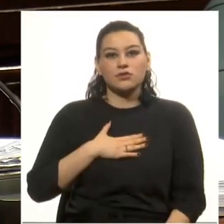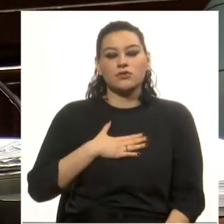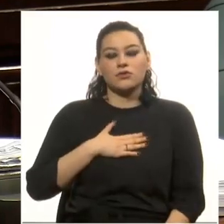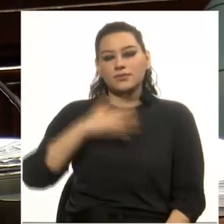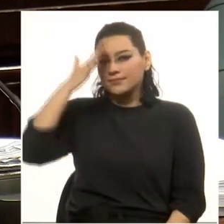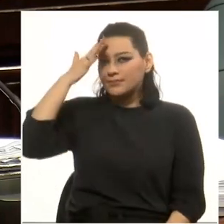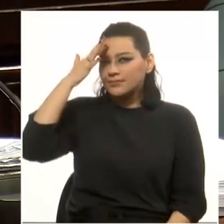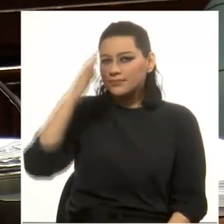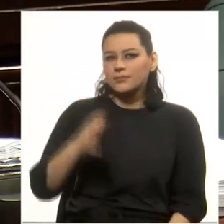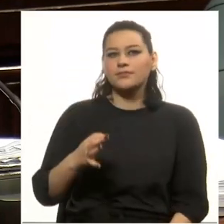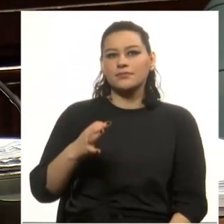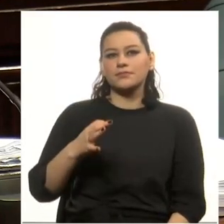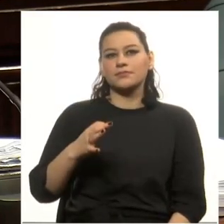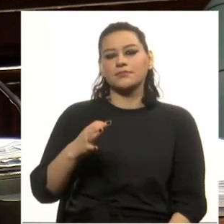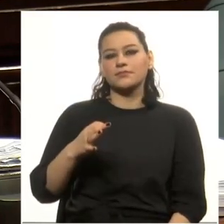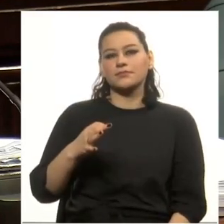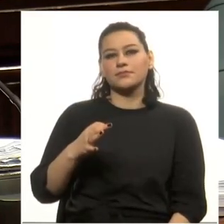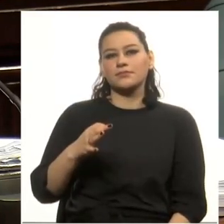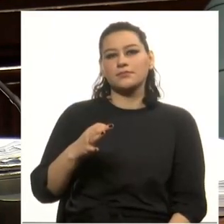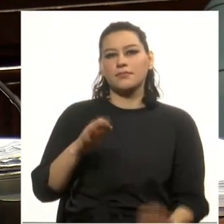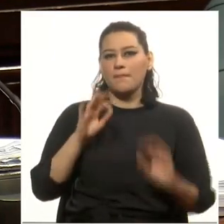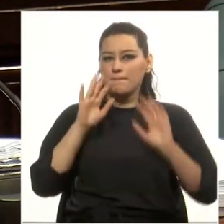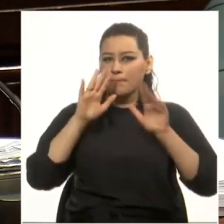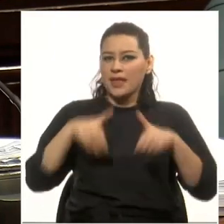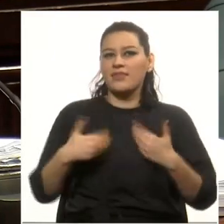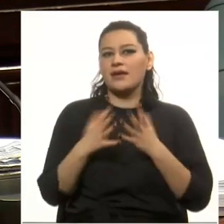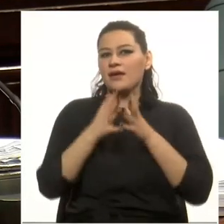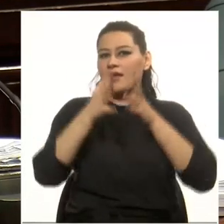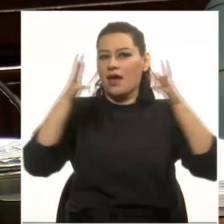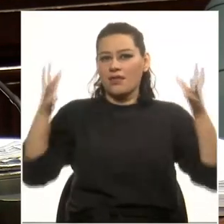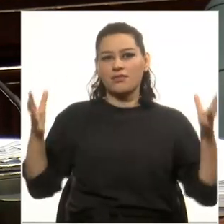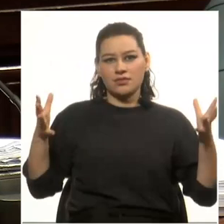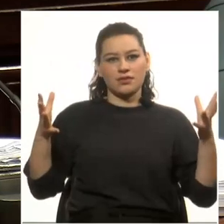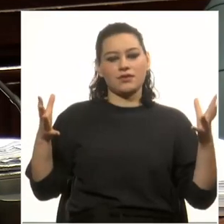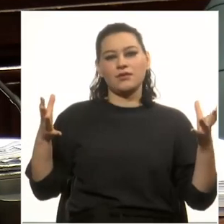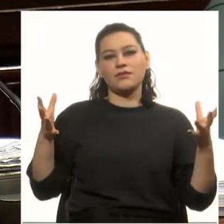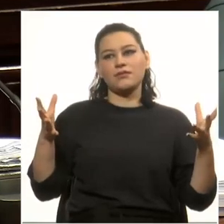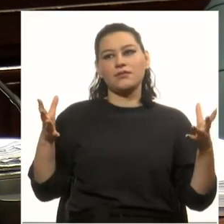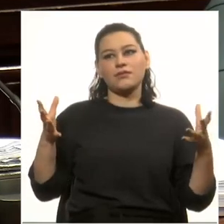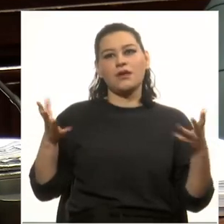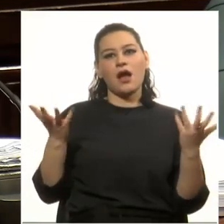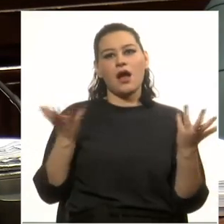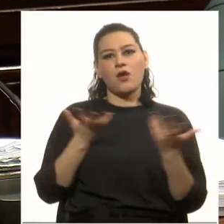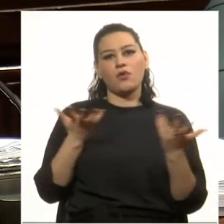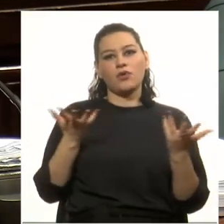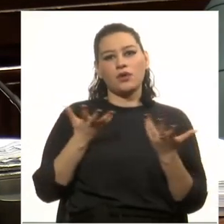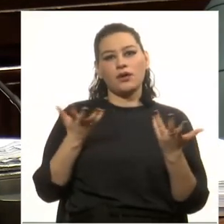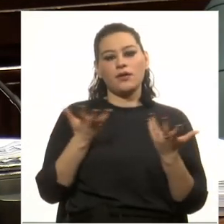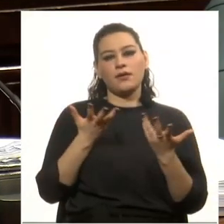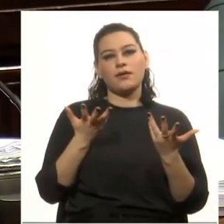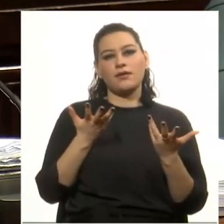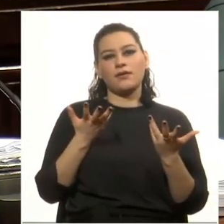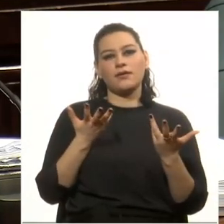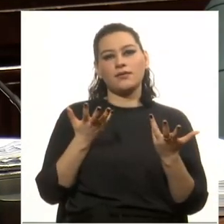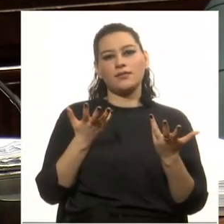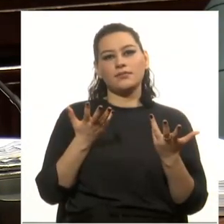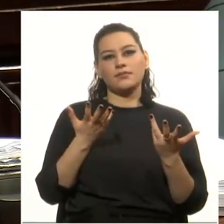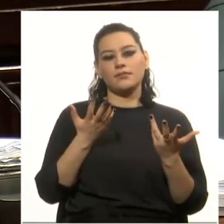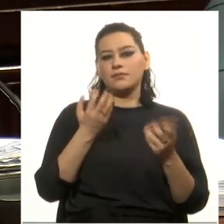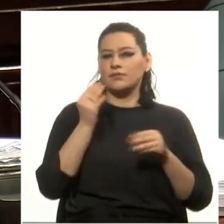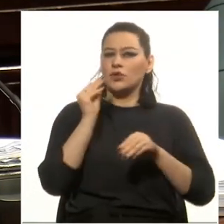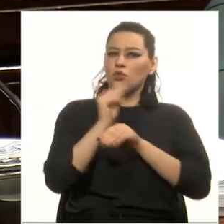firme creyente en la existencia de una patria grande que hoy tiene, más que nada, una connotación